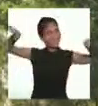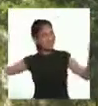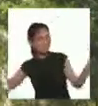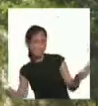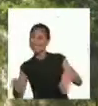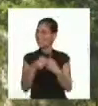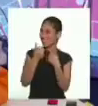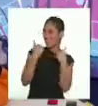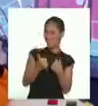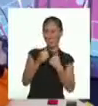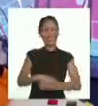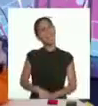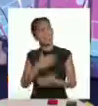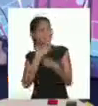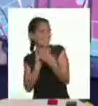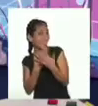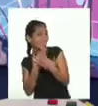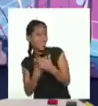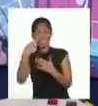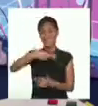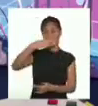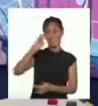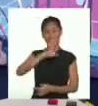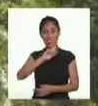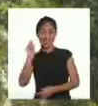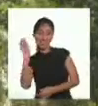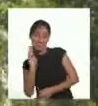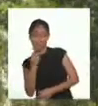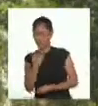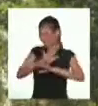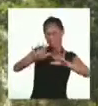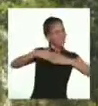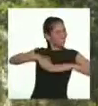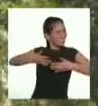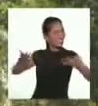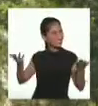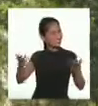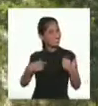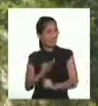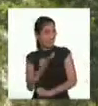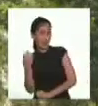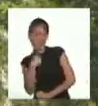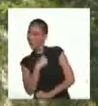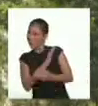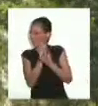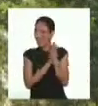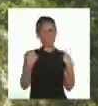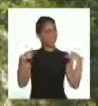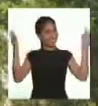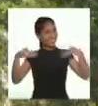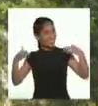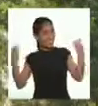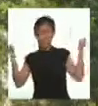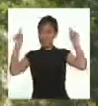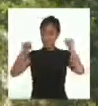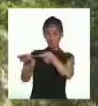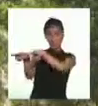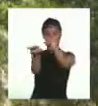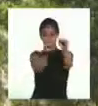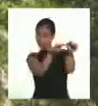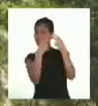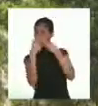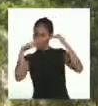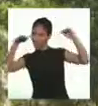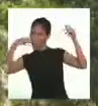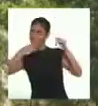que pueda. ¡Genial! ¡Muchas gracias, Héctor! De nada, Techi. No sabes el gusto que me da ver a